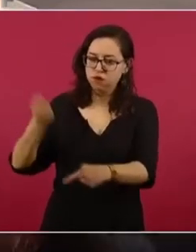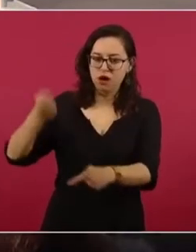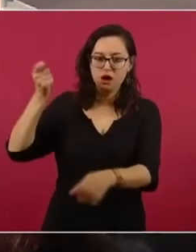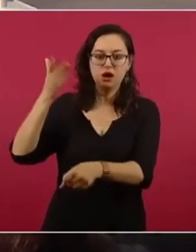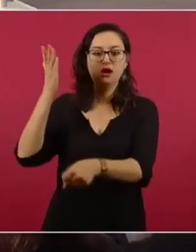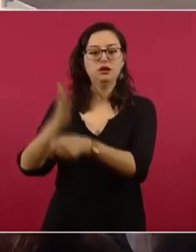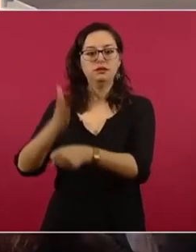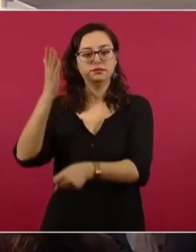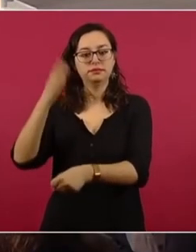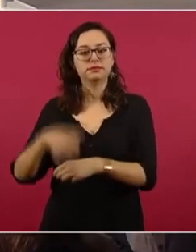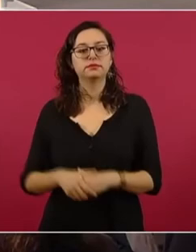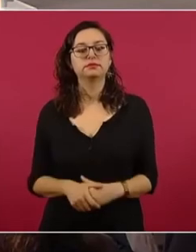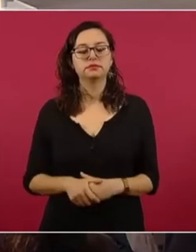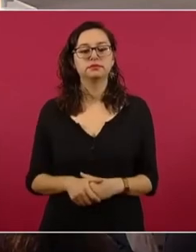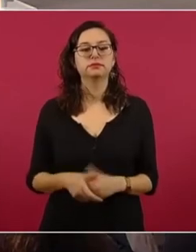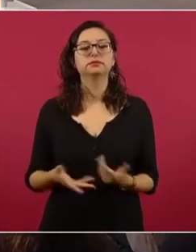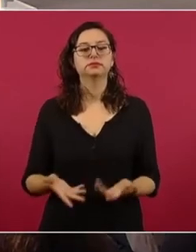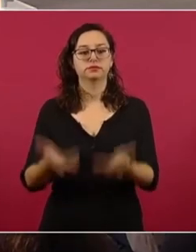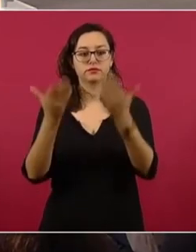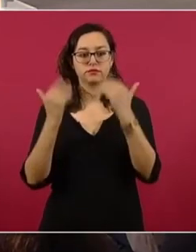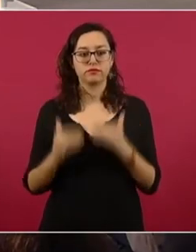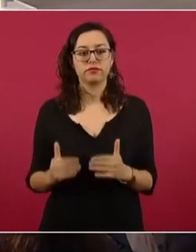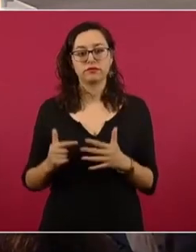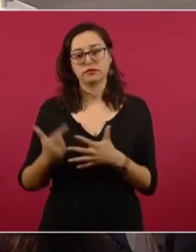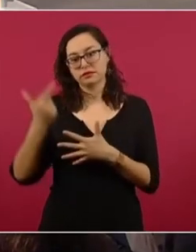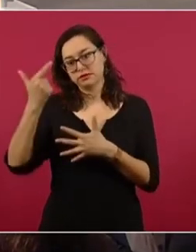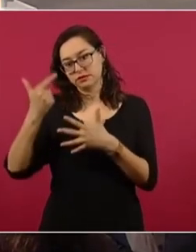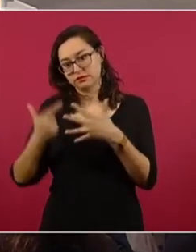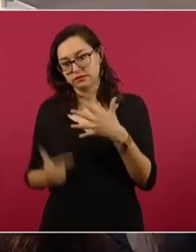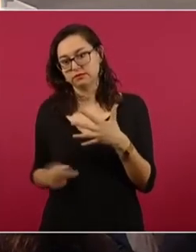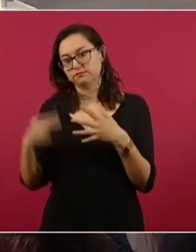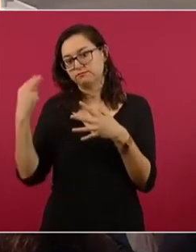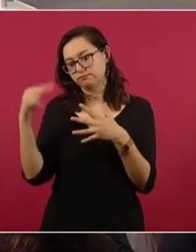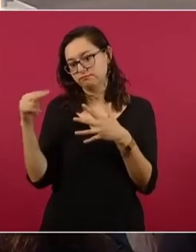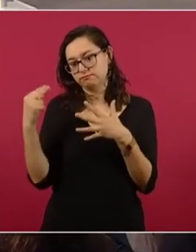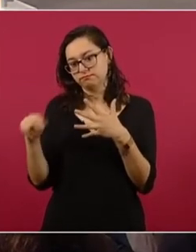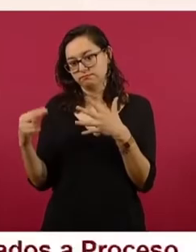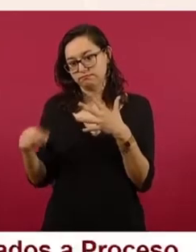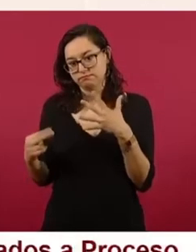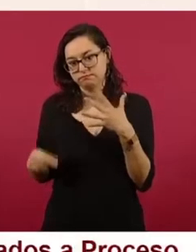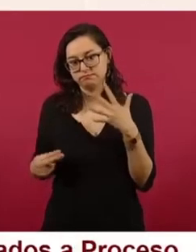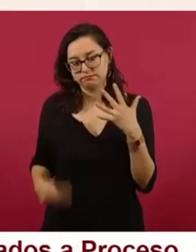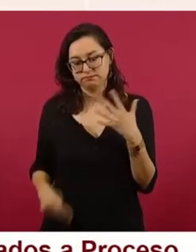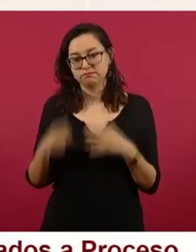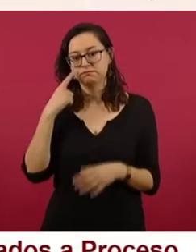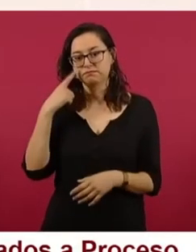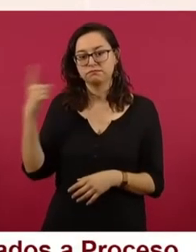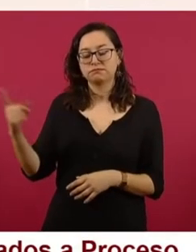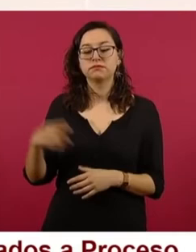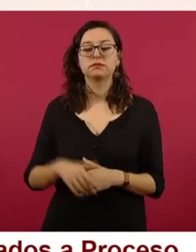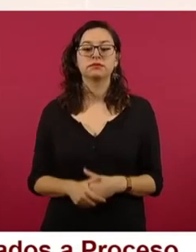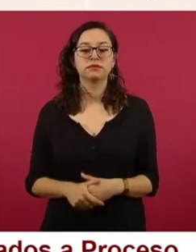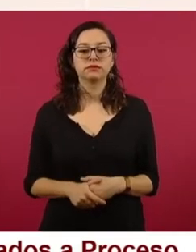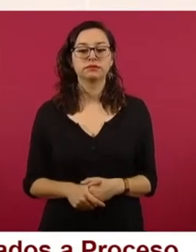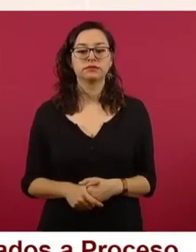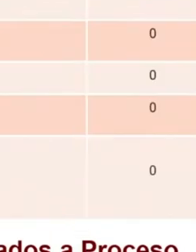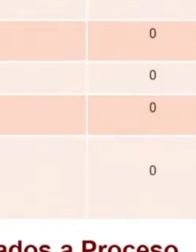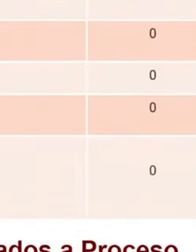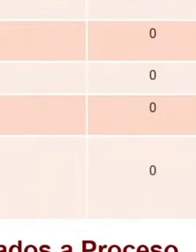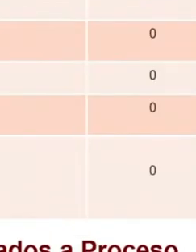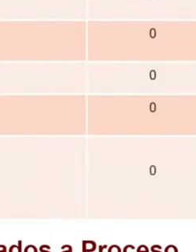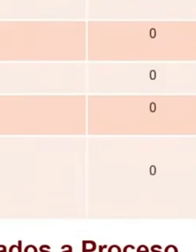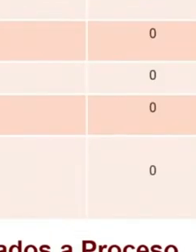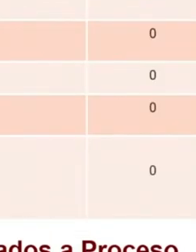Siguiente. Aquí está el listado de los casos. En el caso de José Luis Gamboa ya hay un